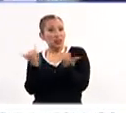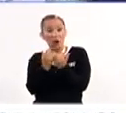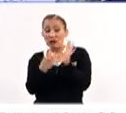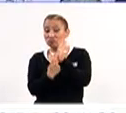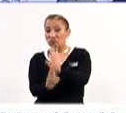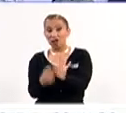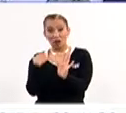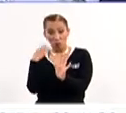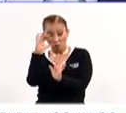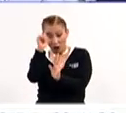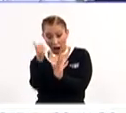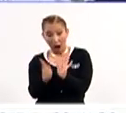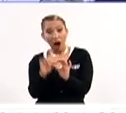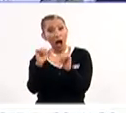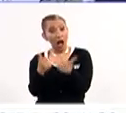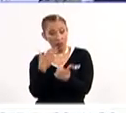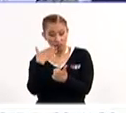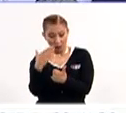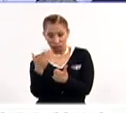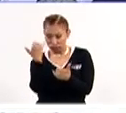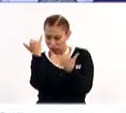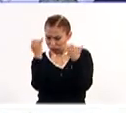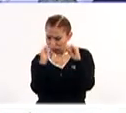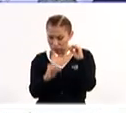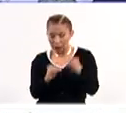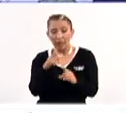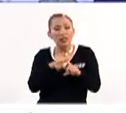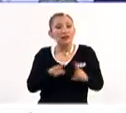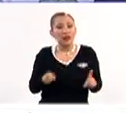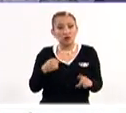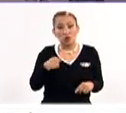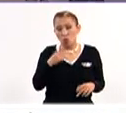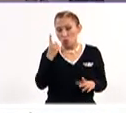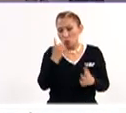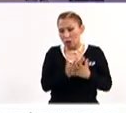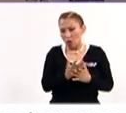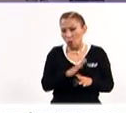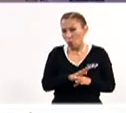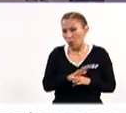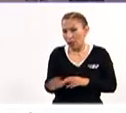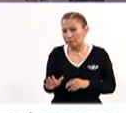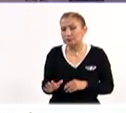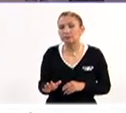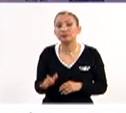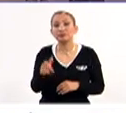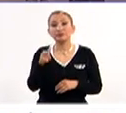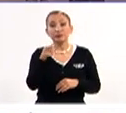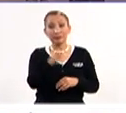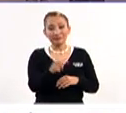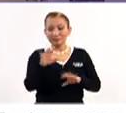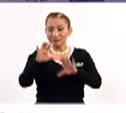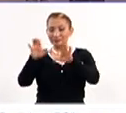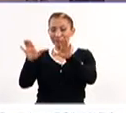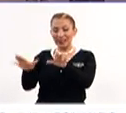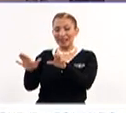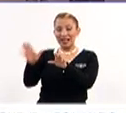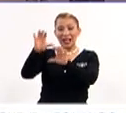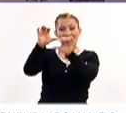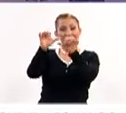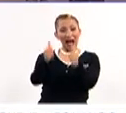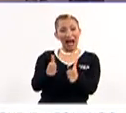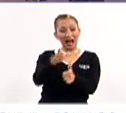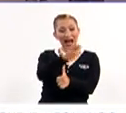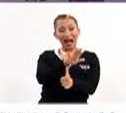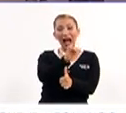Totalmente. Y muy bien realizada. Definitivamente. Y la diferencia que yo diría que tiene es que en el caso de este arte